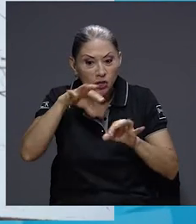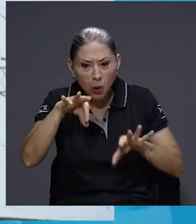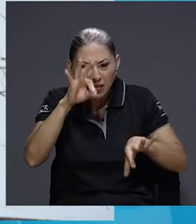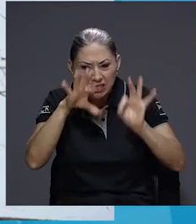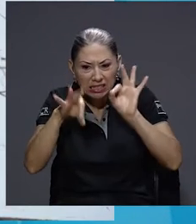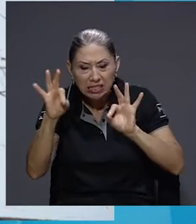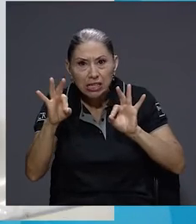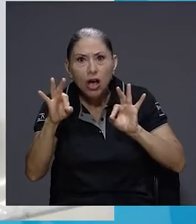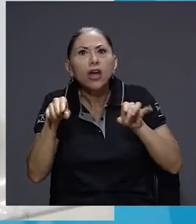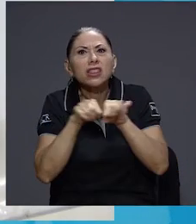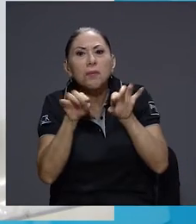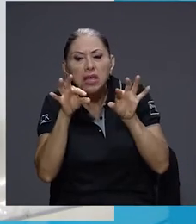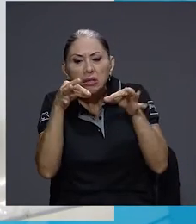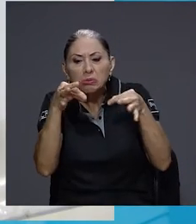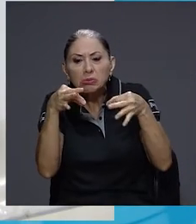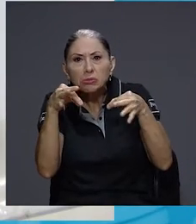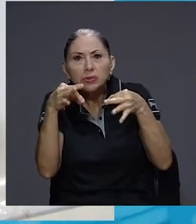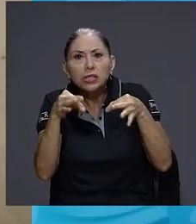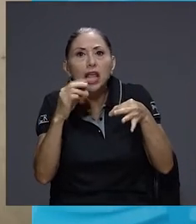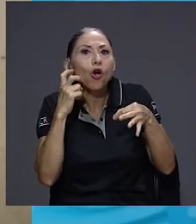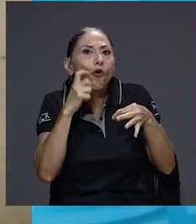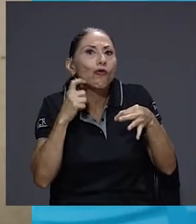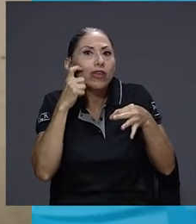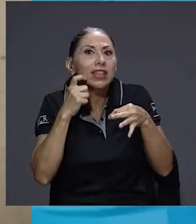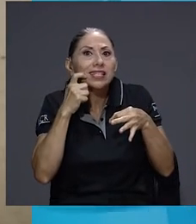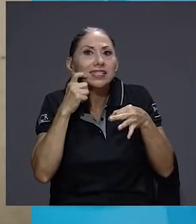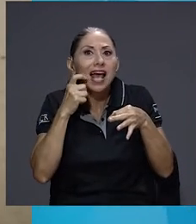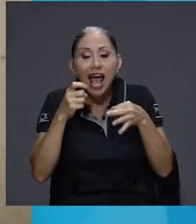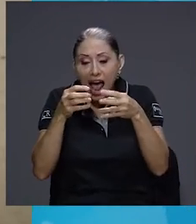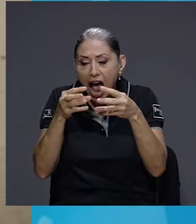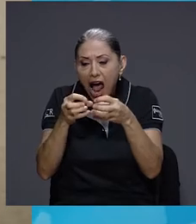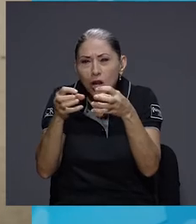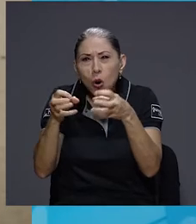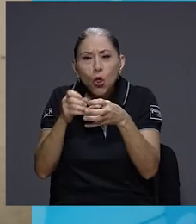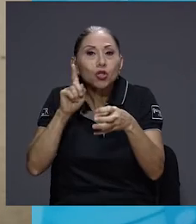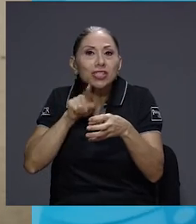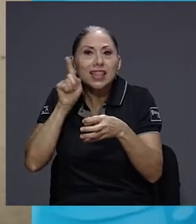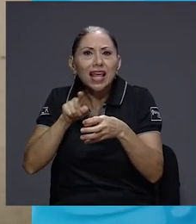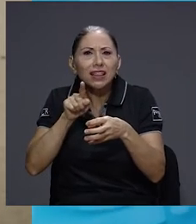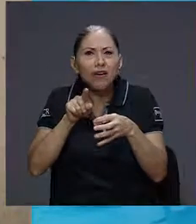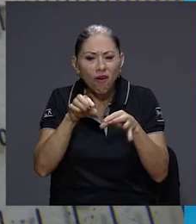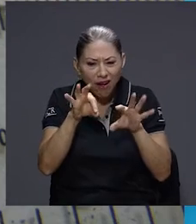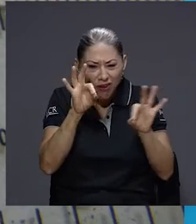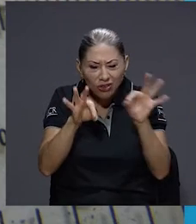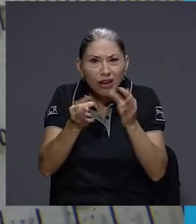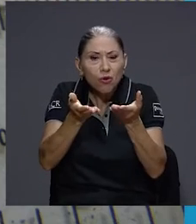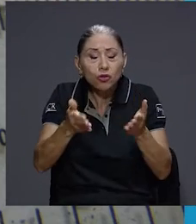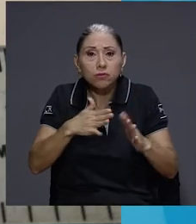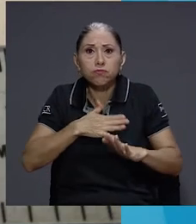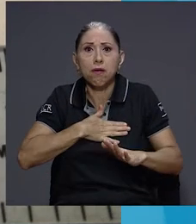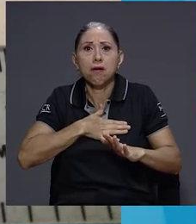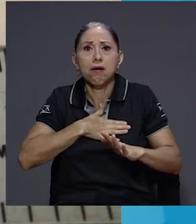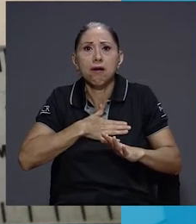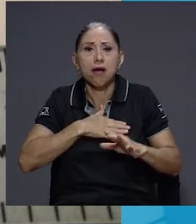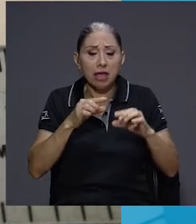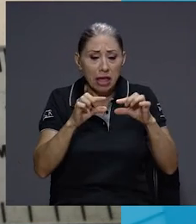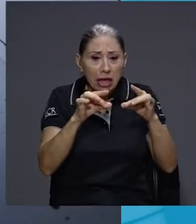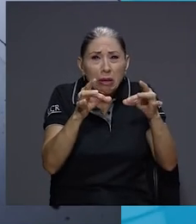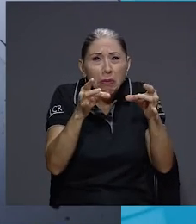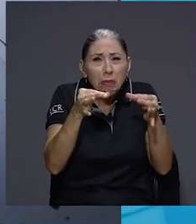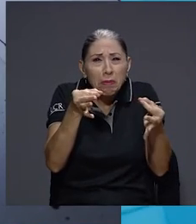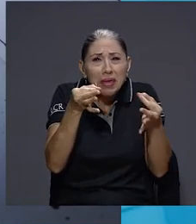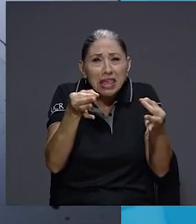envolturas de confites, algodón sintético y otras materias que resultaron impactantes. Vidrios, clavos,